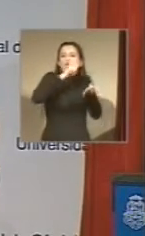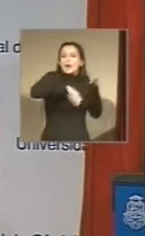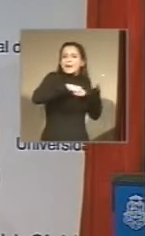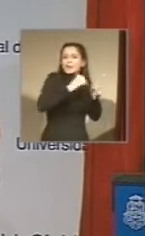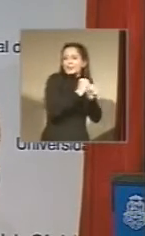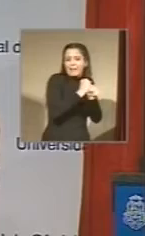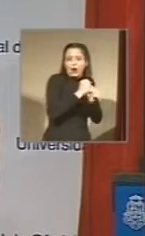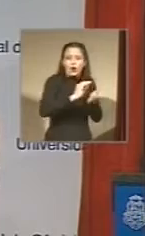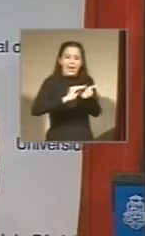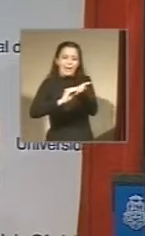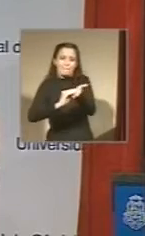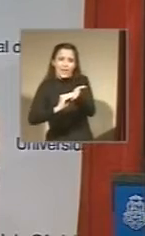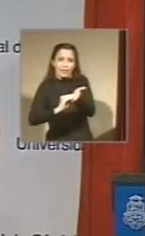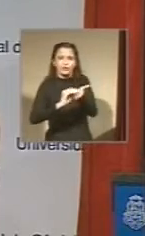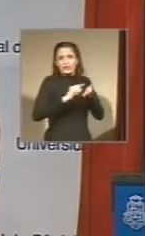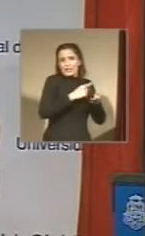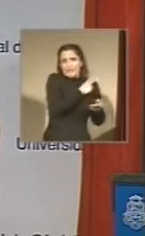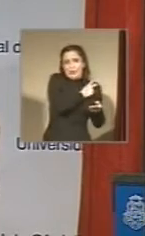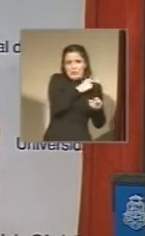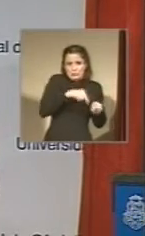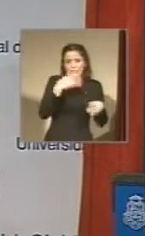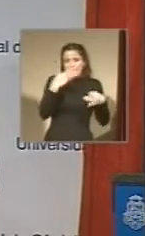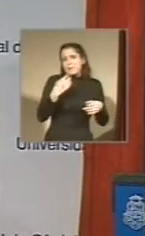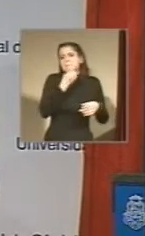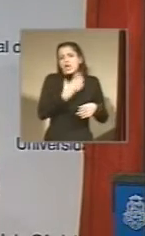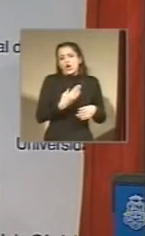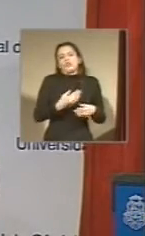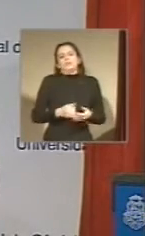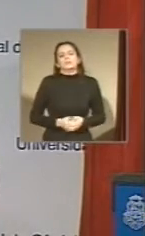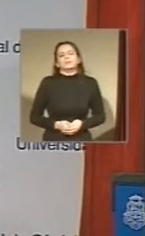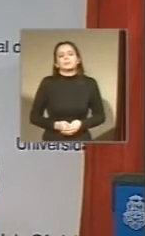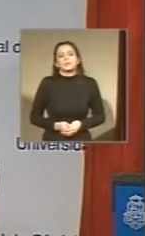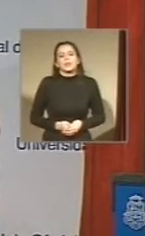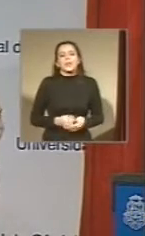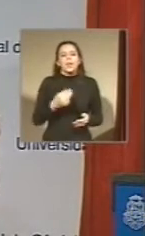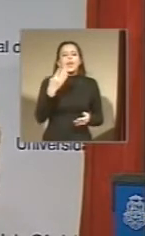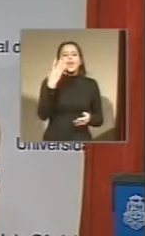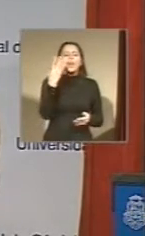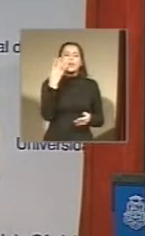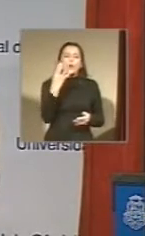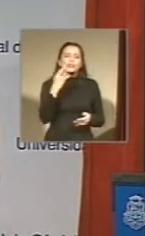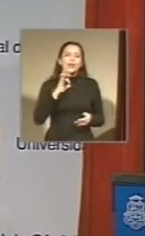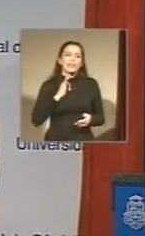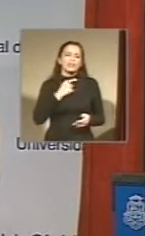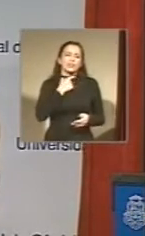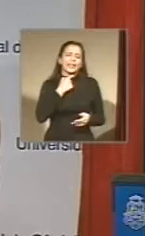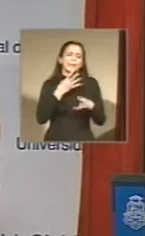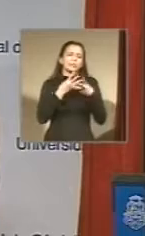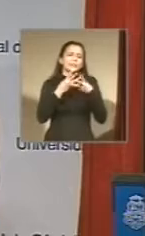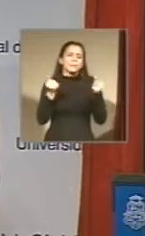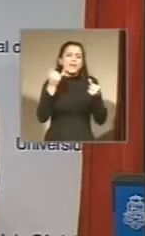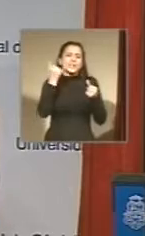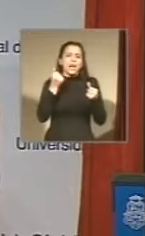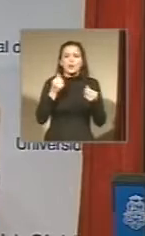convirtiendo sea un recurso para degradar el salario y las condiciones de trabajo. En 4 años podemos terminar con el déficit de viviendas si le